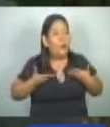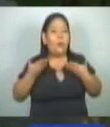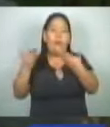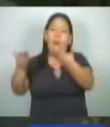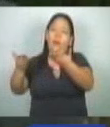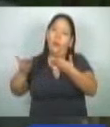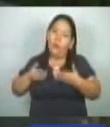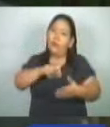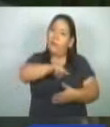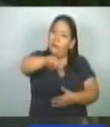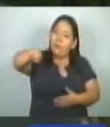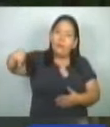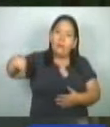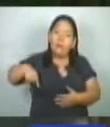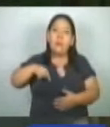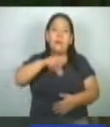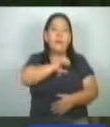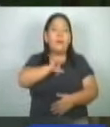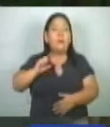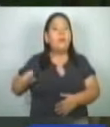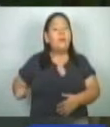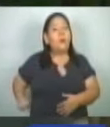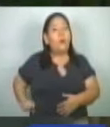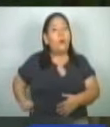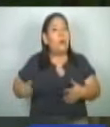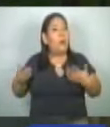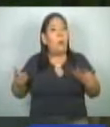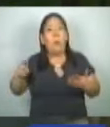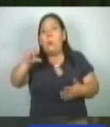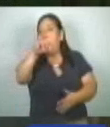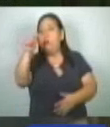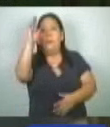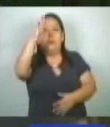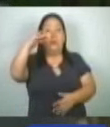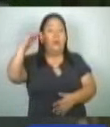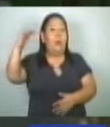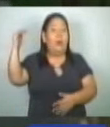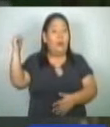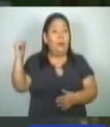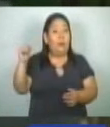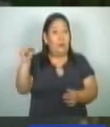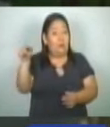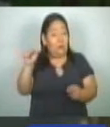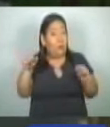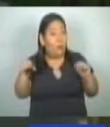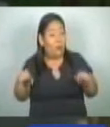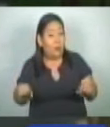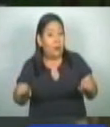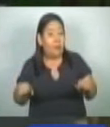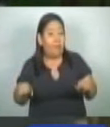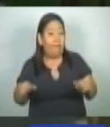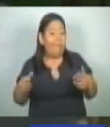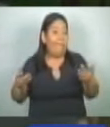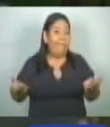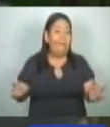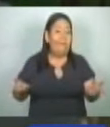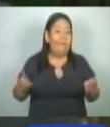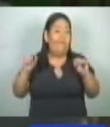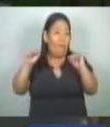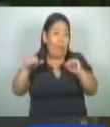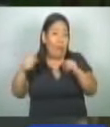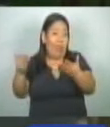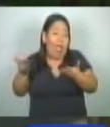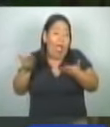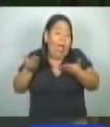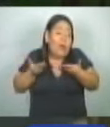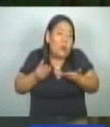y todas, verdad, salvadoreños y del extranjero, que si ellos pueden ayudarnos con